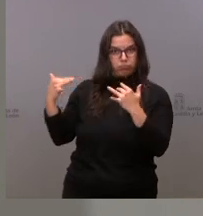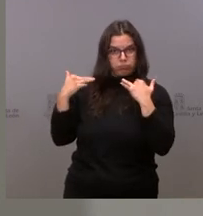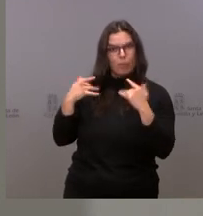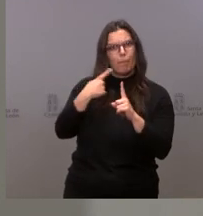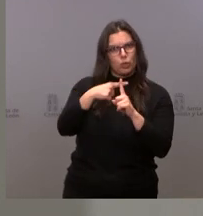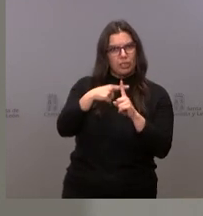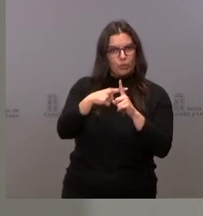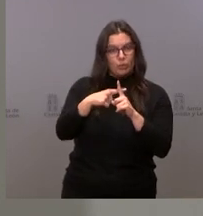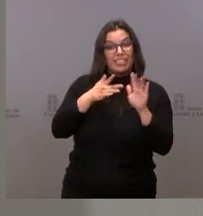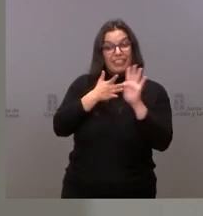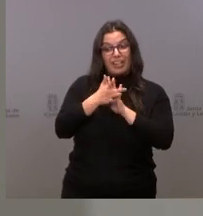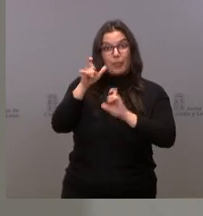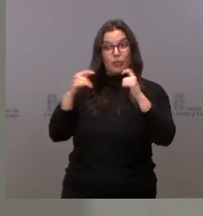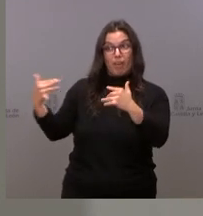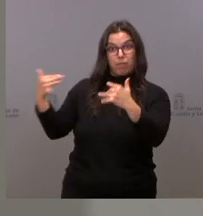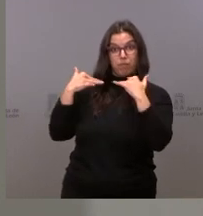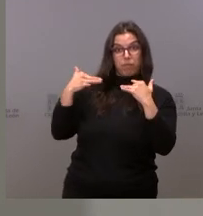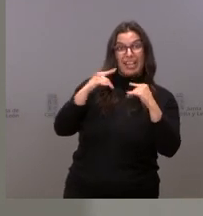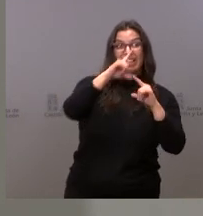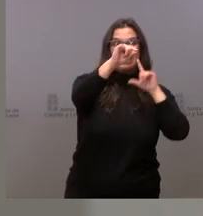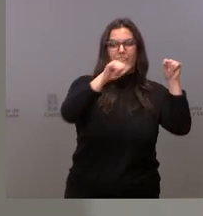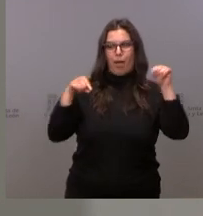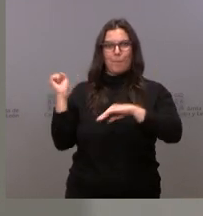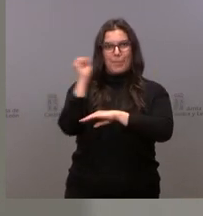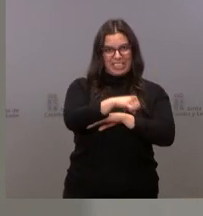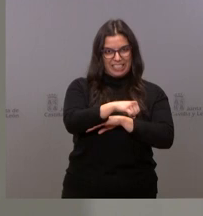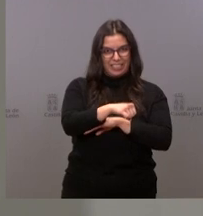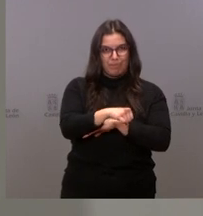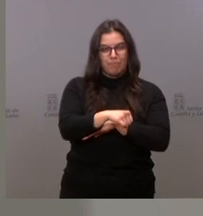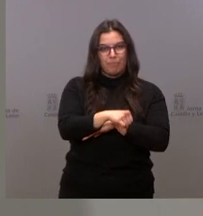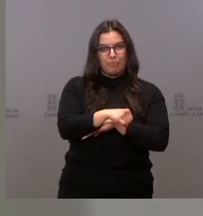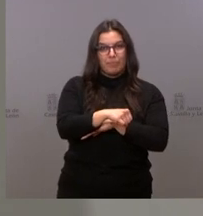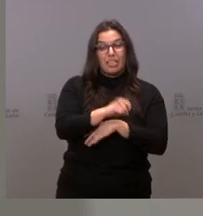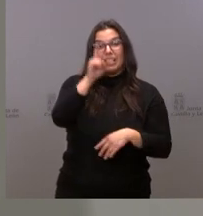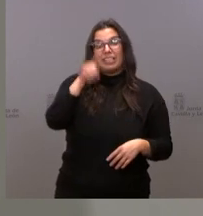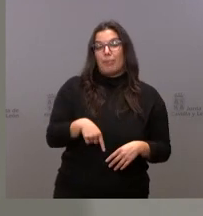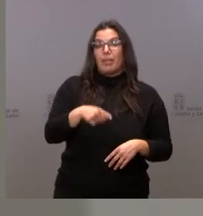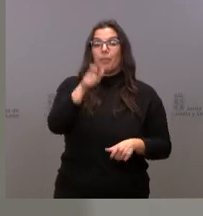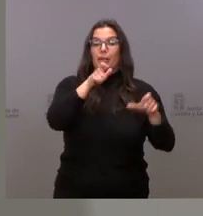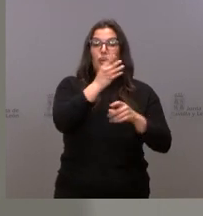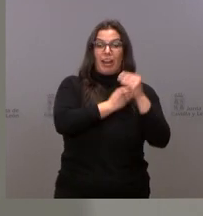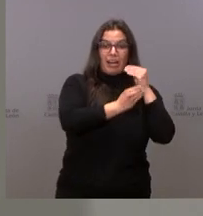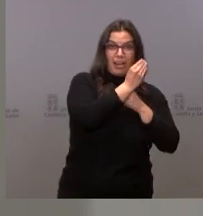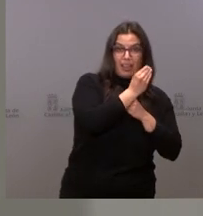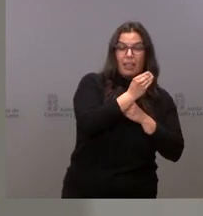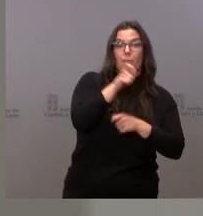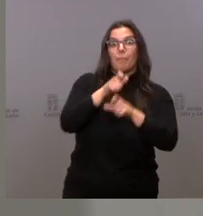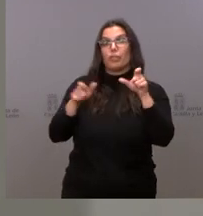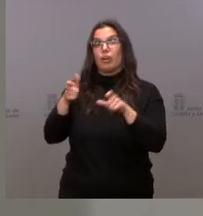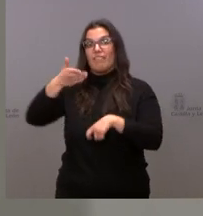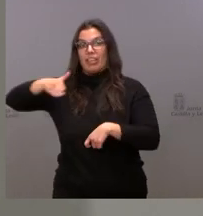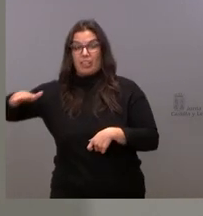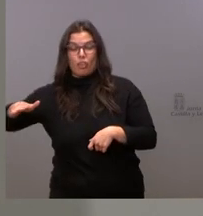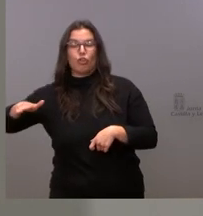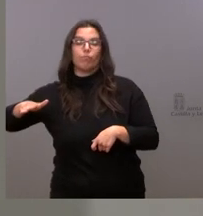decir, viene más gente a la comunidad de la que se va. Y hay un crecimiento vegetativo muy negativo intensamente, entre otras cosas, porque